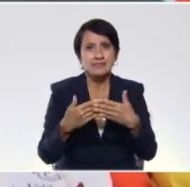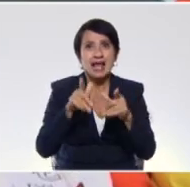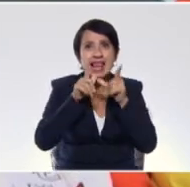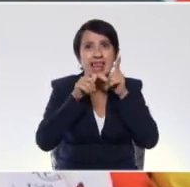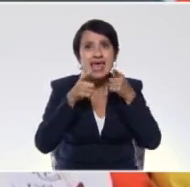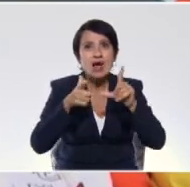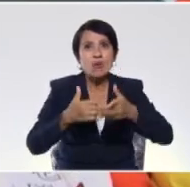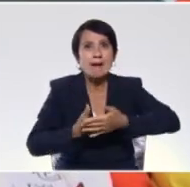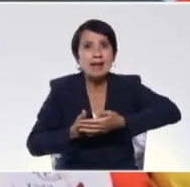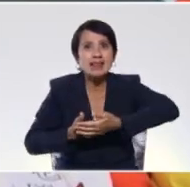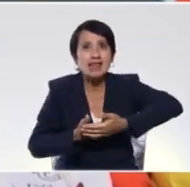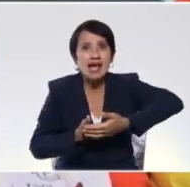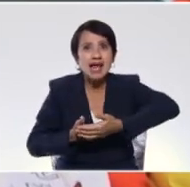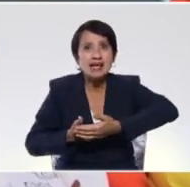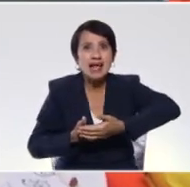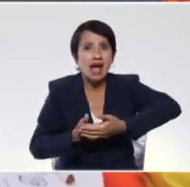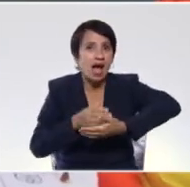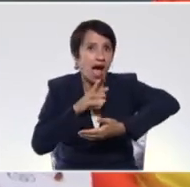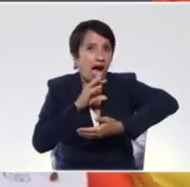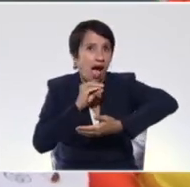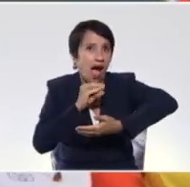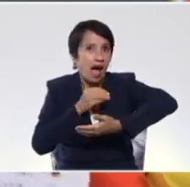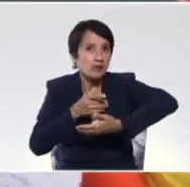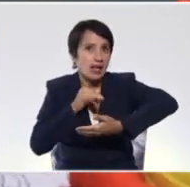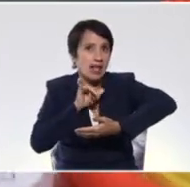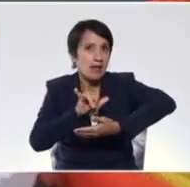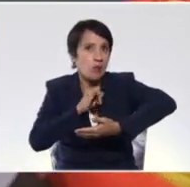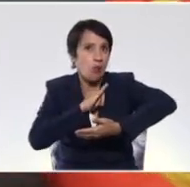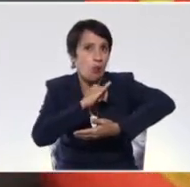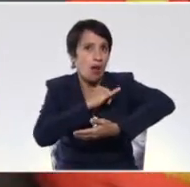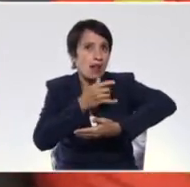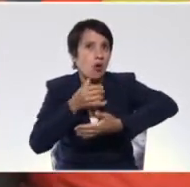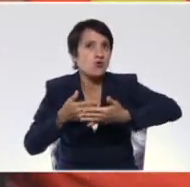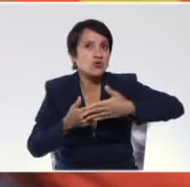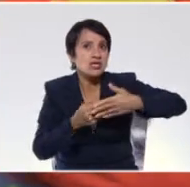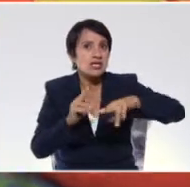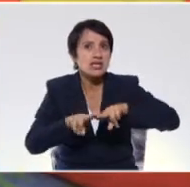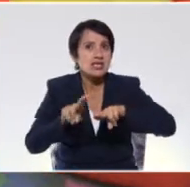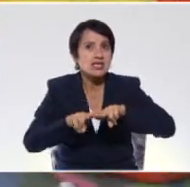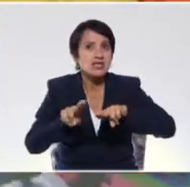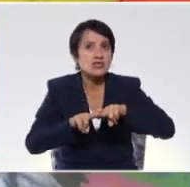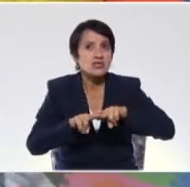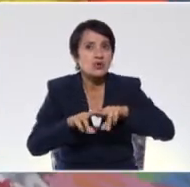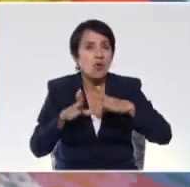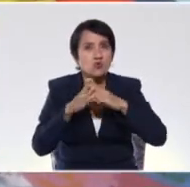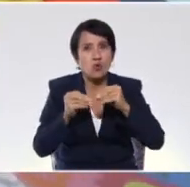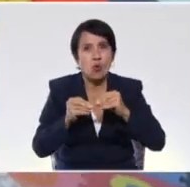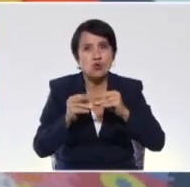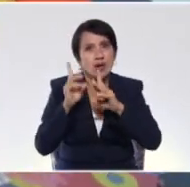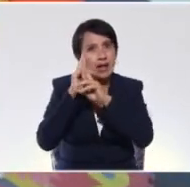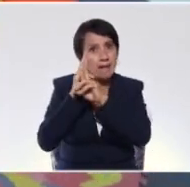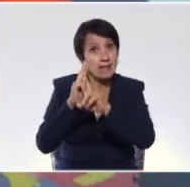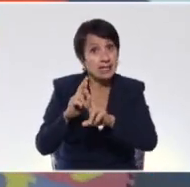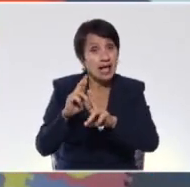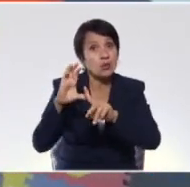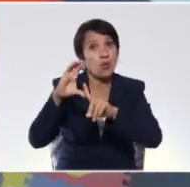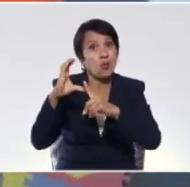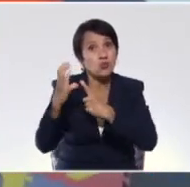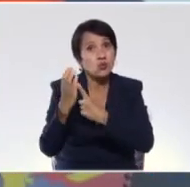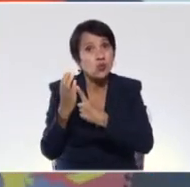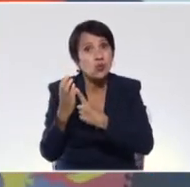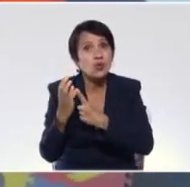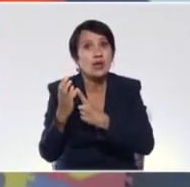materna, hablarle en el mismo idioma a nuestras niñas y nuestros niños, respetando la cultura,